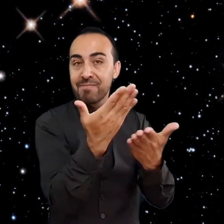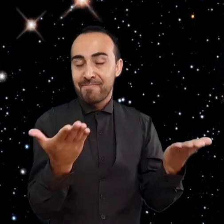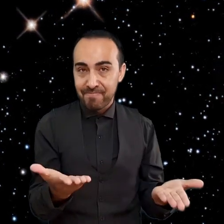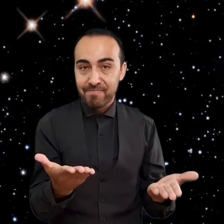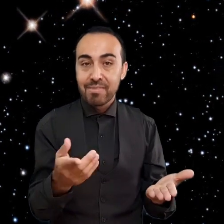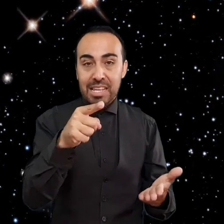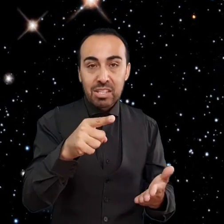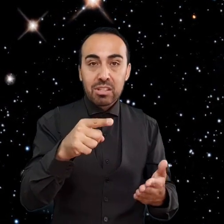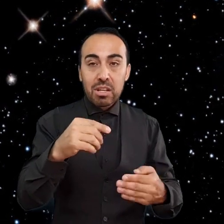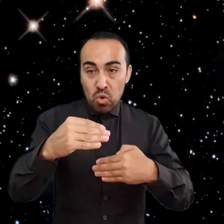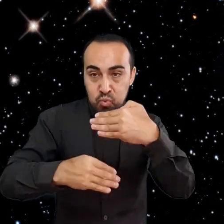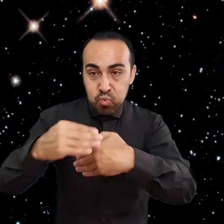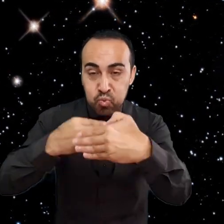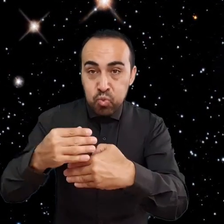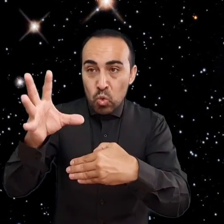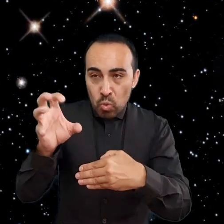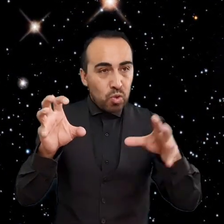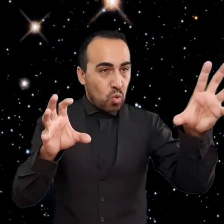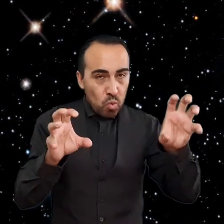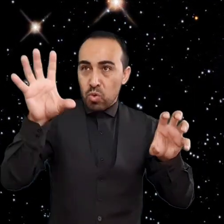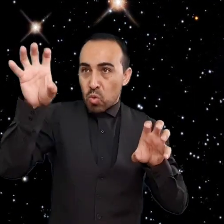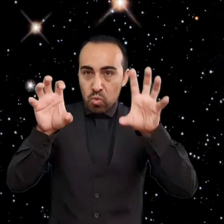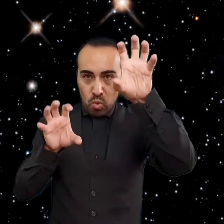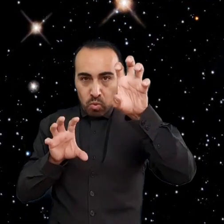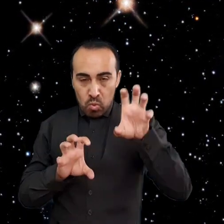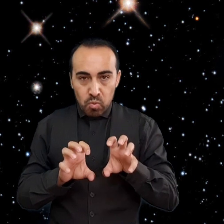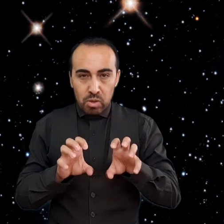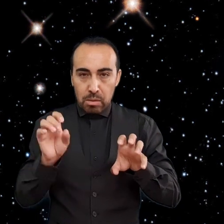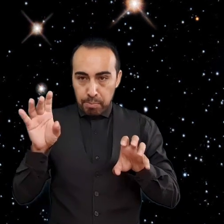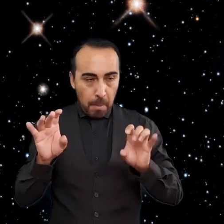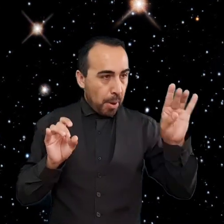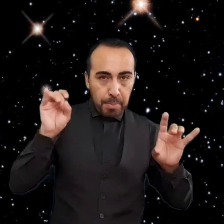de las regiones de gas y polvo en el medio interestelar.